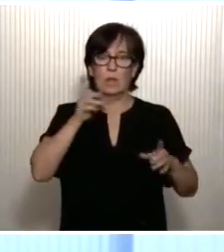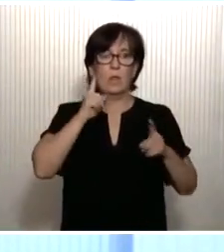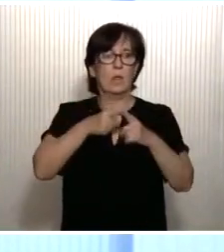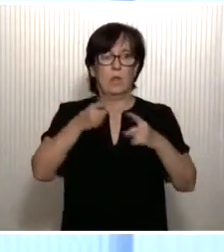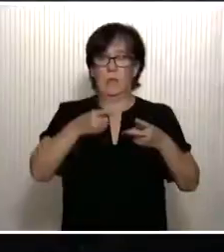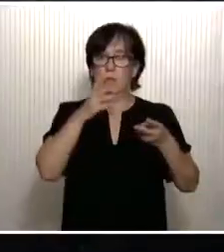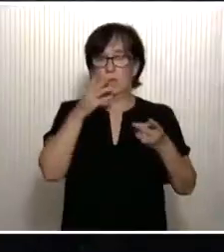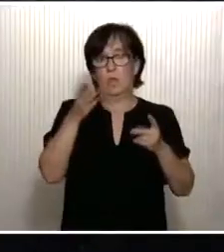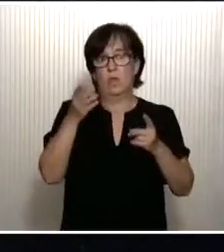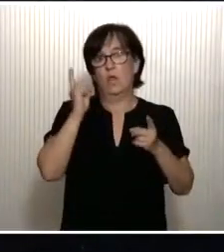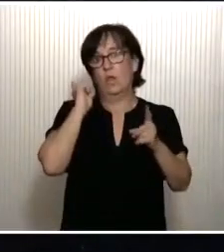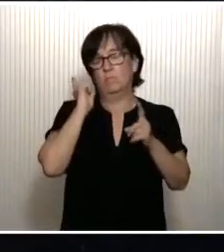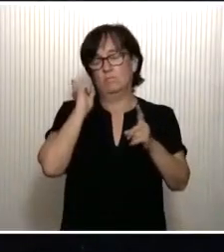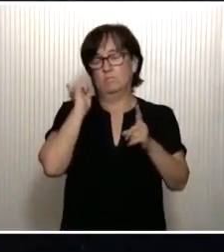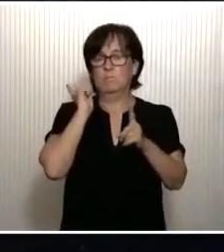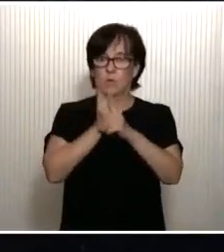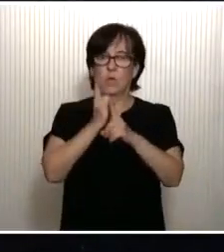violencia.